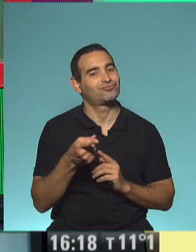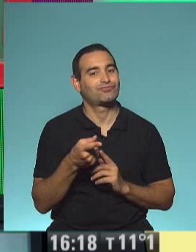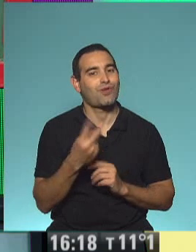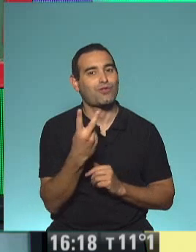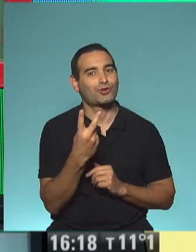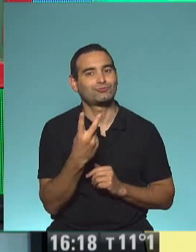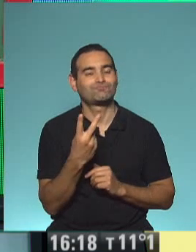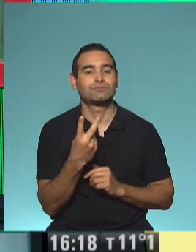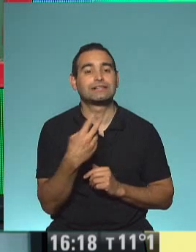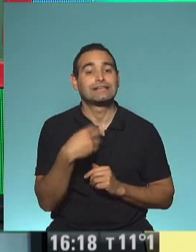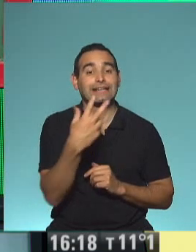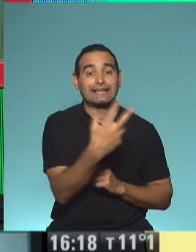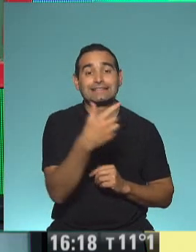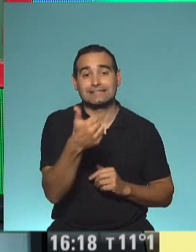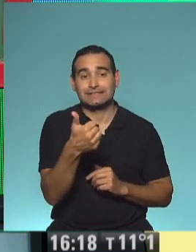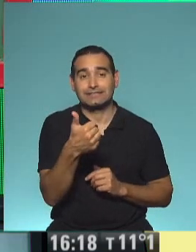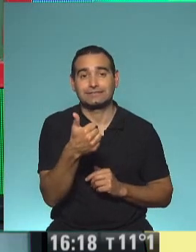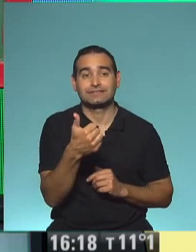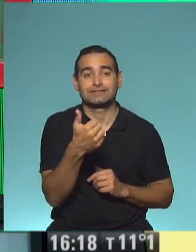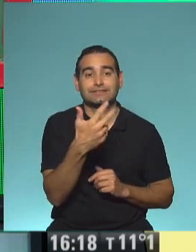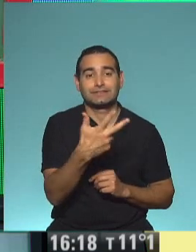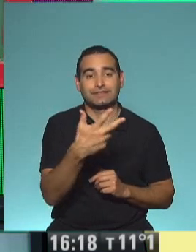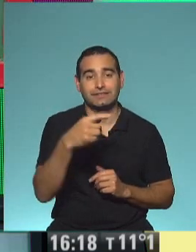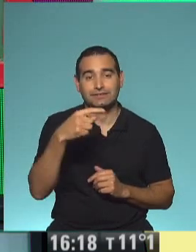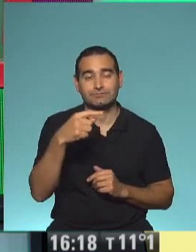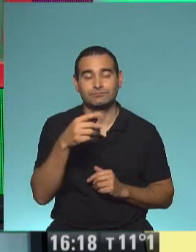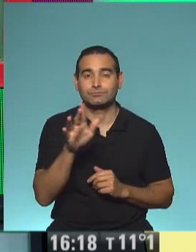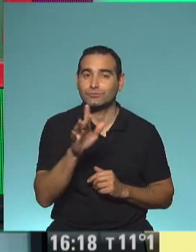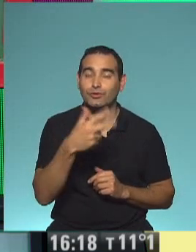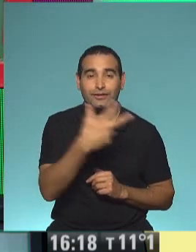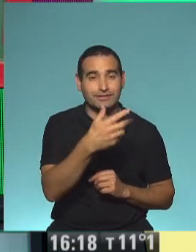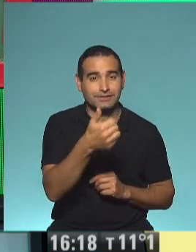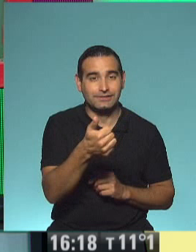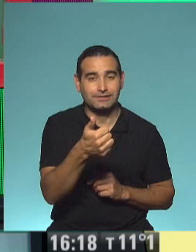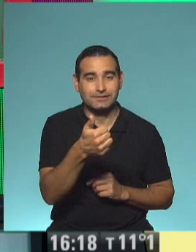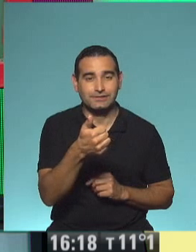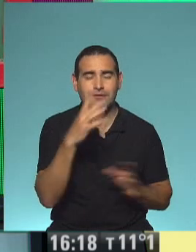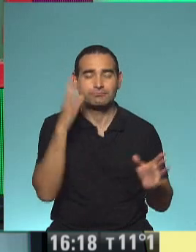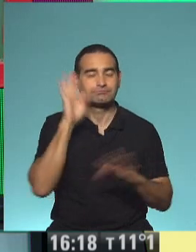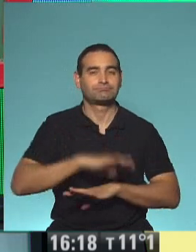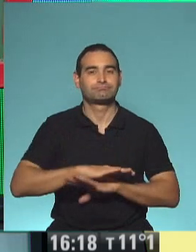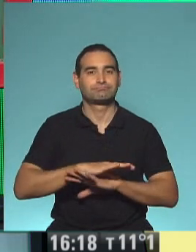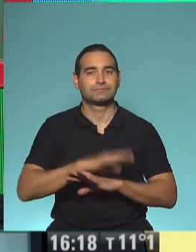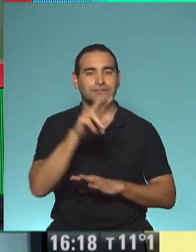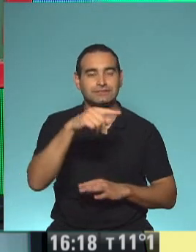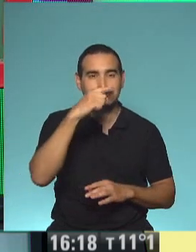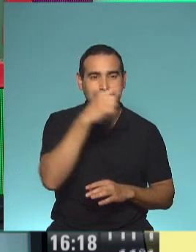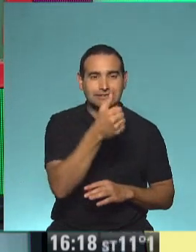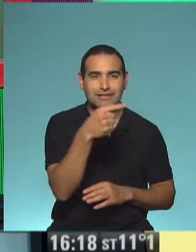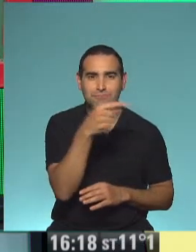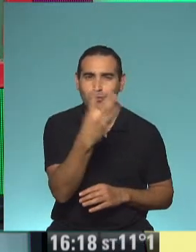números. Entonces 36, 37, 36. Ahí estoy perdido. 76 menos